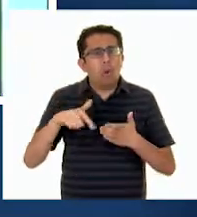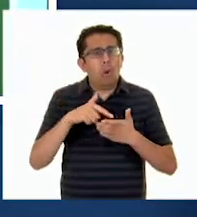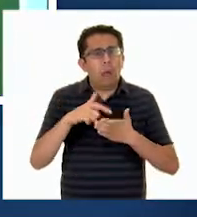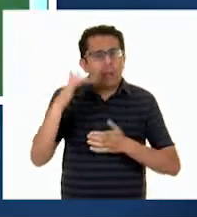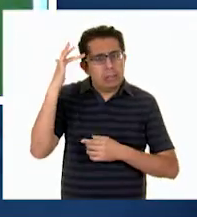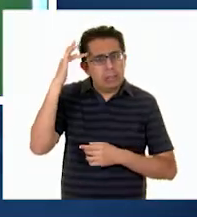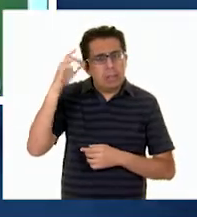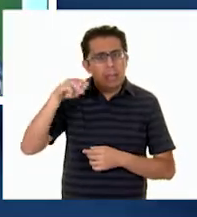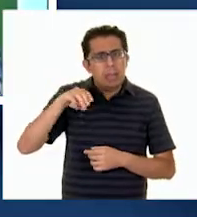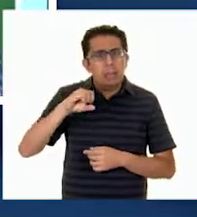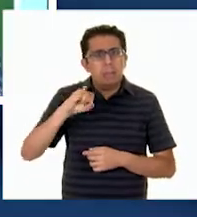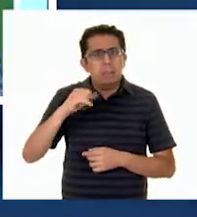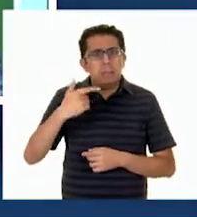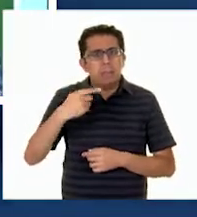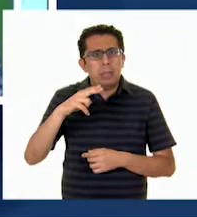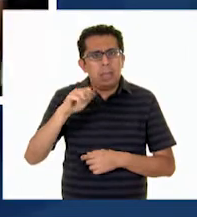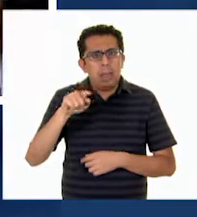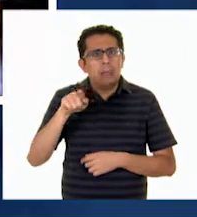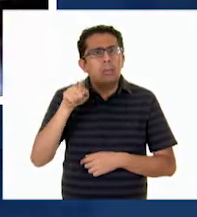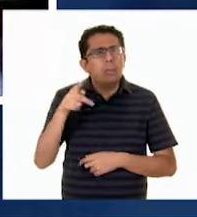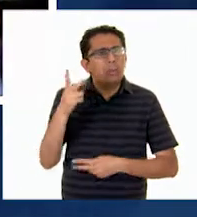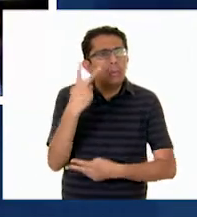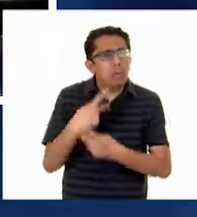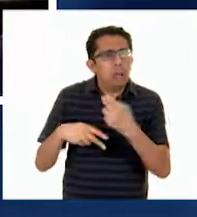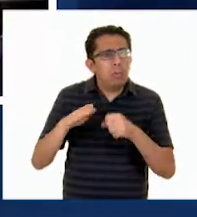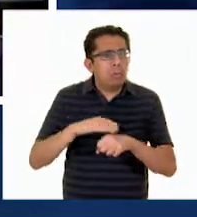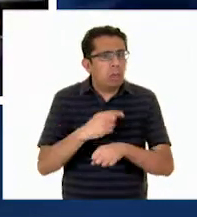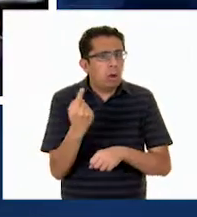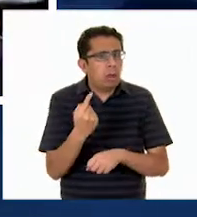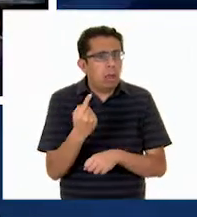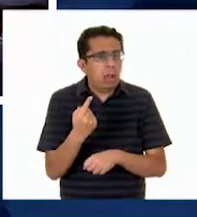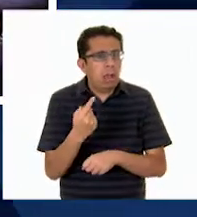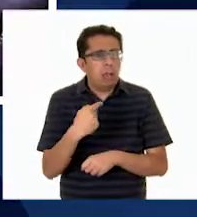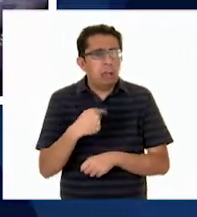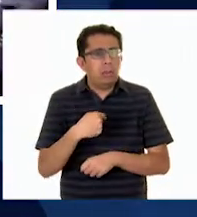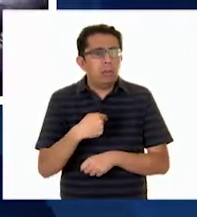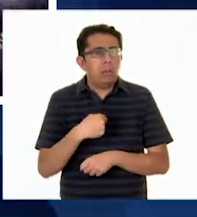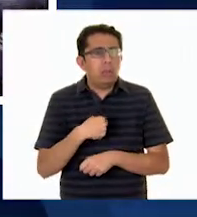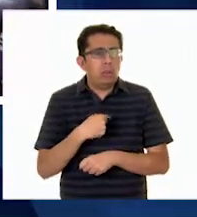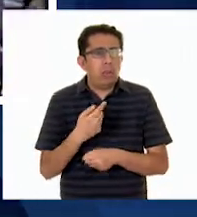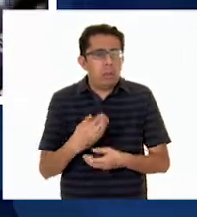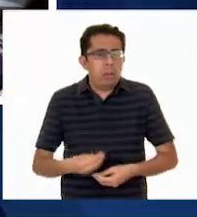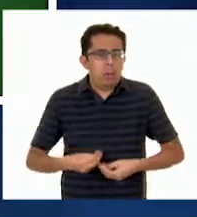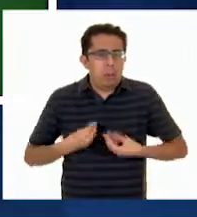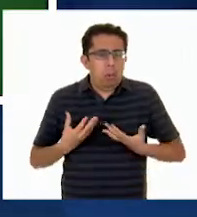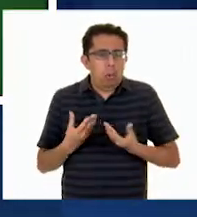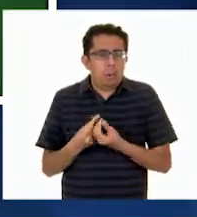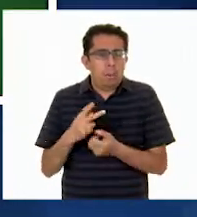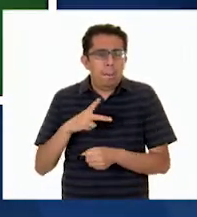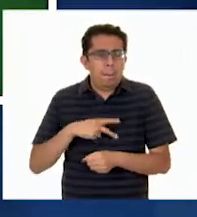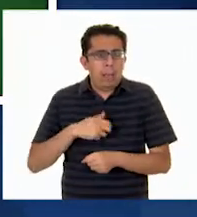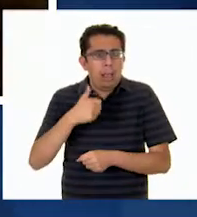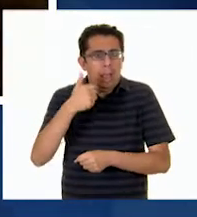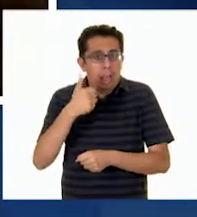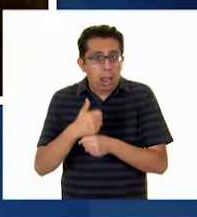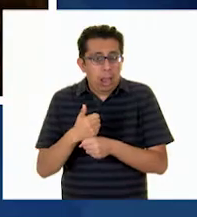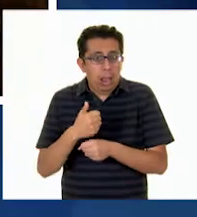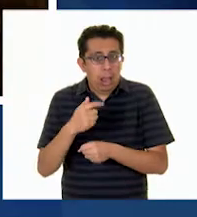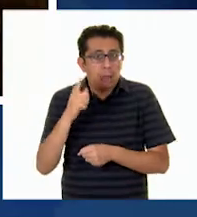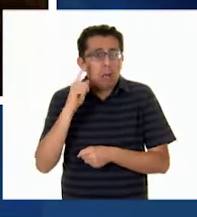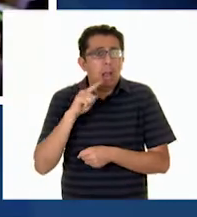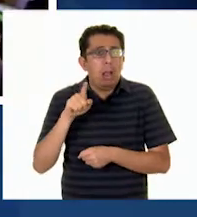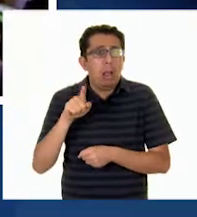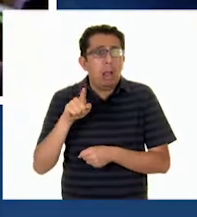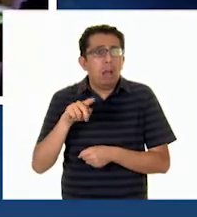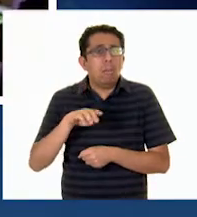Muy bien. ¿Y por qué estás ahora aquí en Kipatla? Porque yo vivía con mi abuelita, pero se murió.